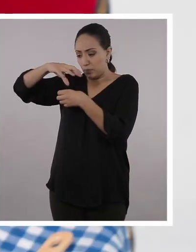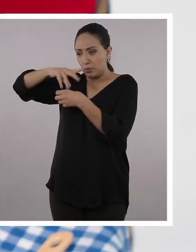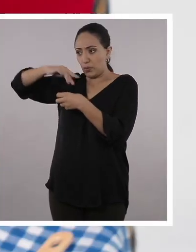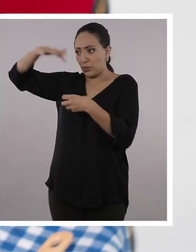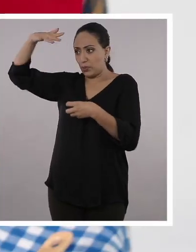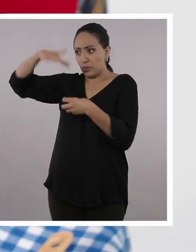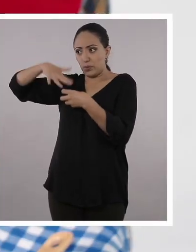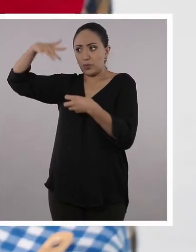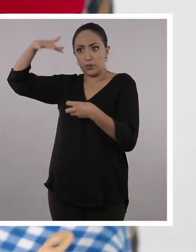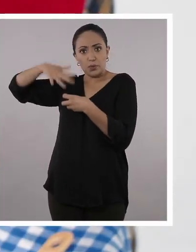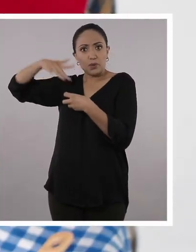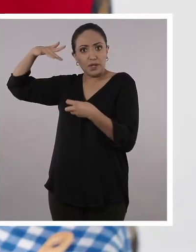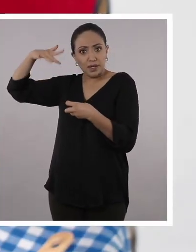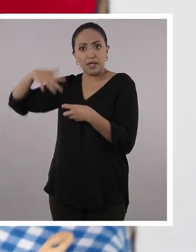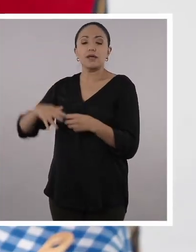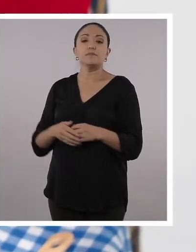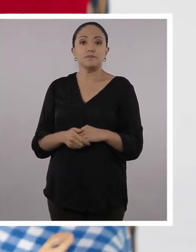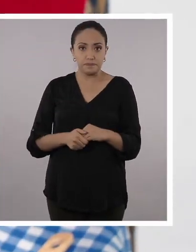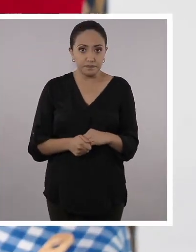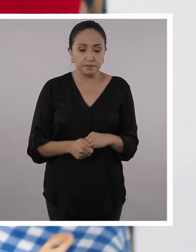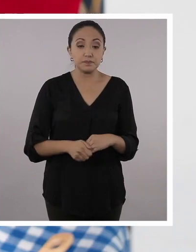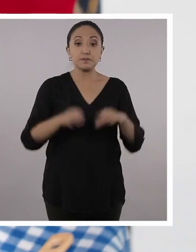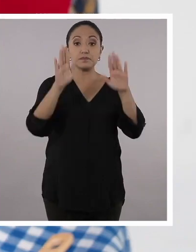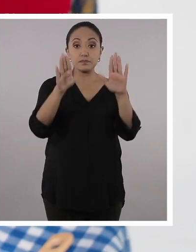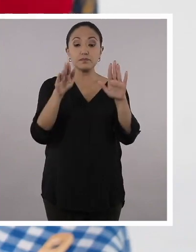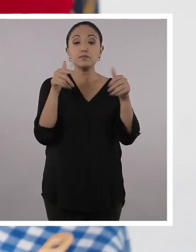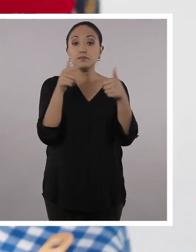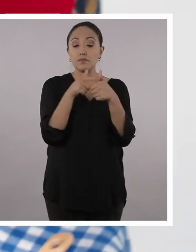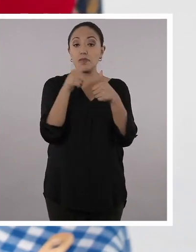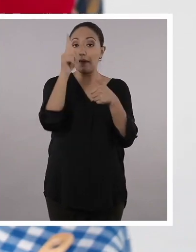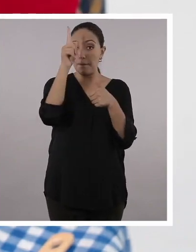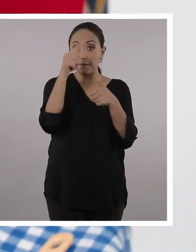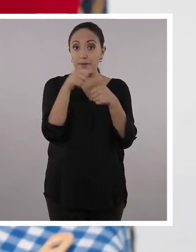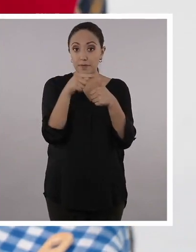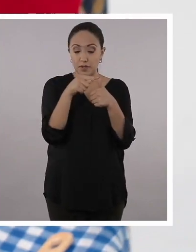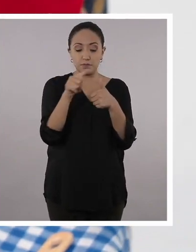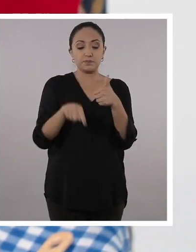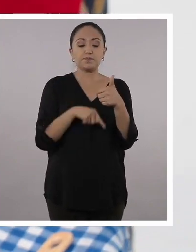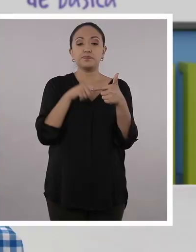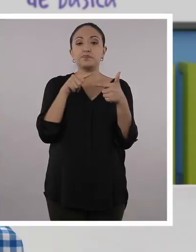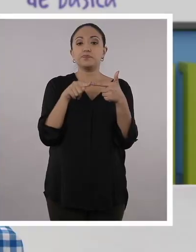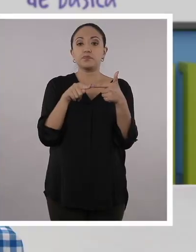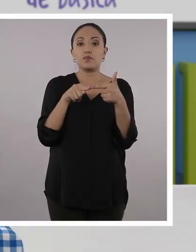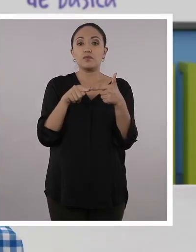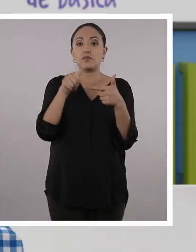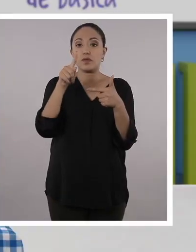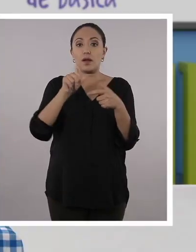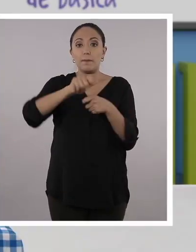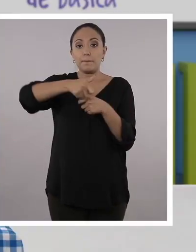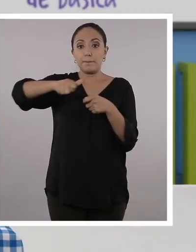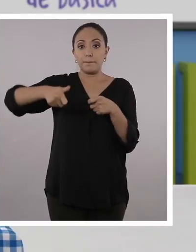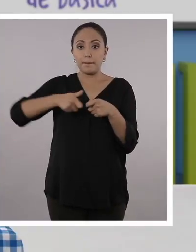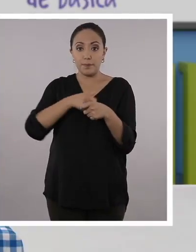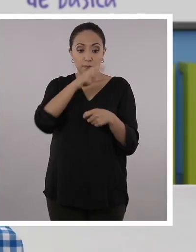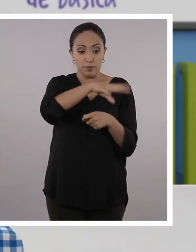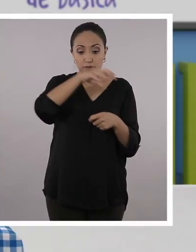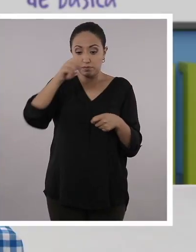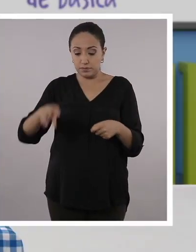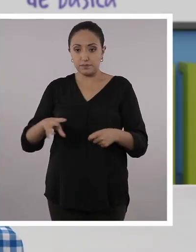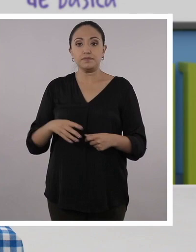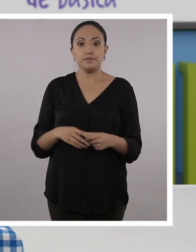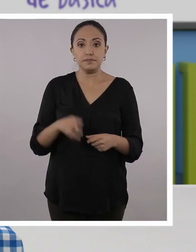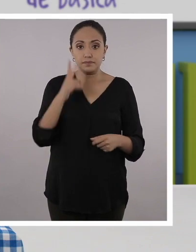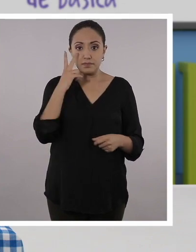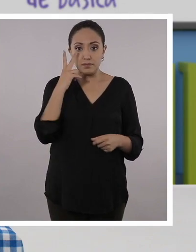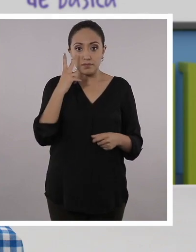el vapor, ¿no es cierto? Sí, Santi. Entonces, esa fue la primera forma. Listo, ¿y la segunda? Es con las papas. ¿Qué te parece si las agregamos?